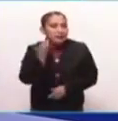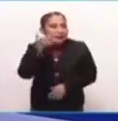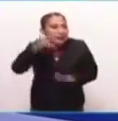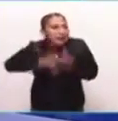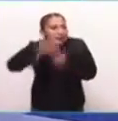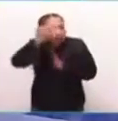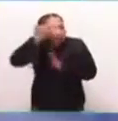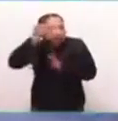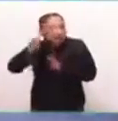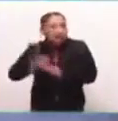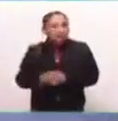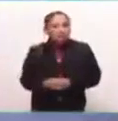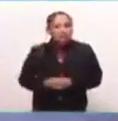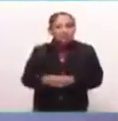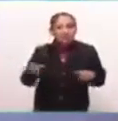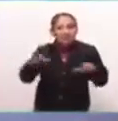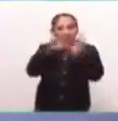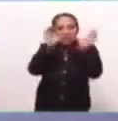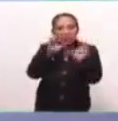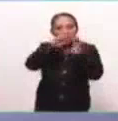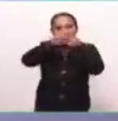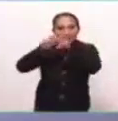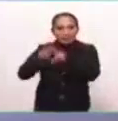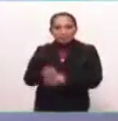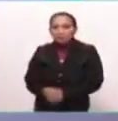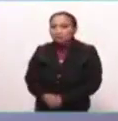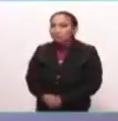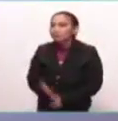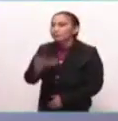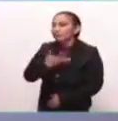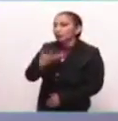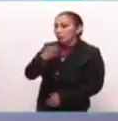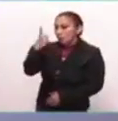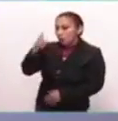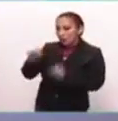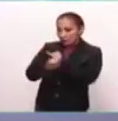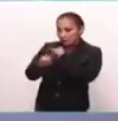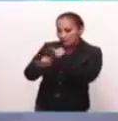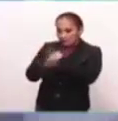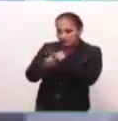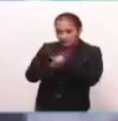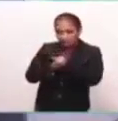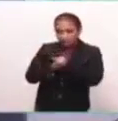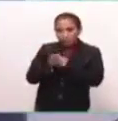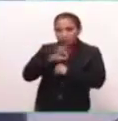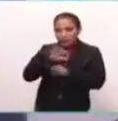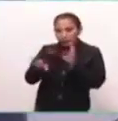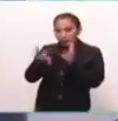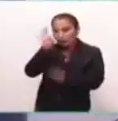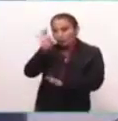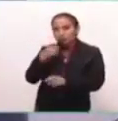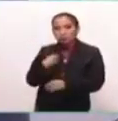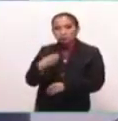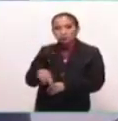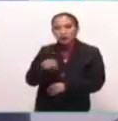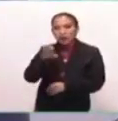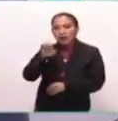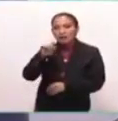más acerca de, específicamente este cerro. Tenemos una página en internet que la pueden encontrar como